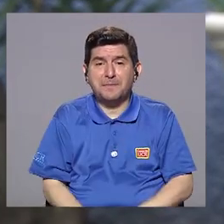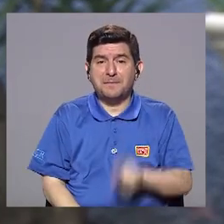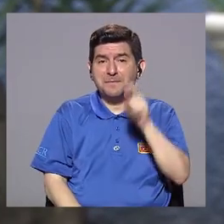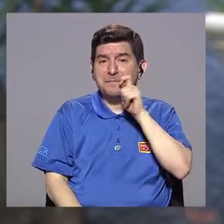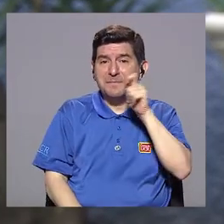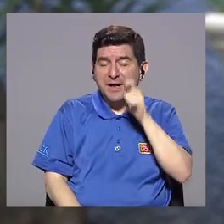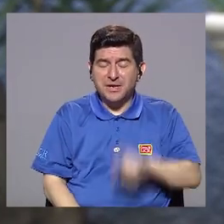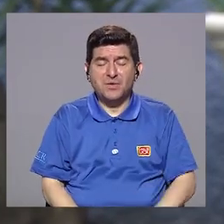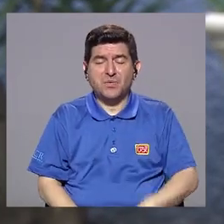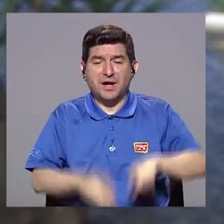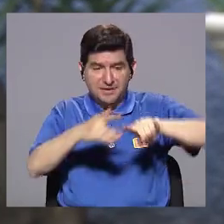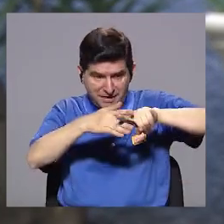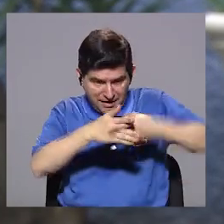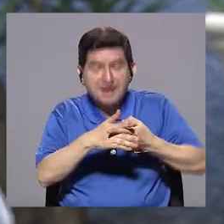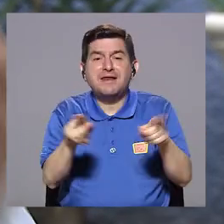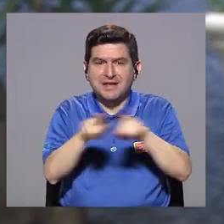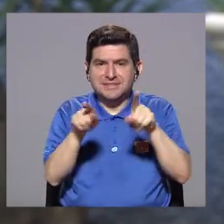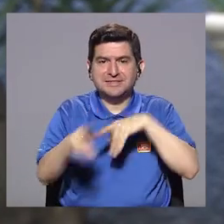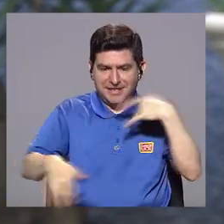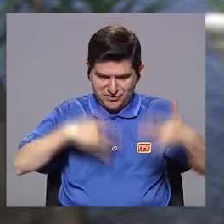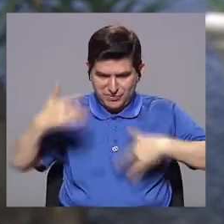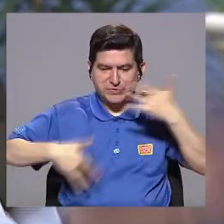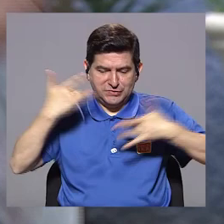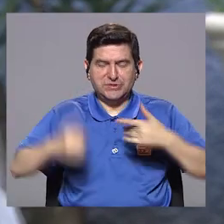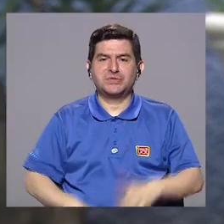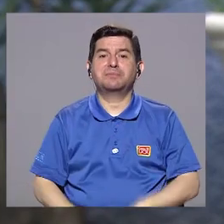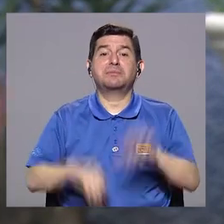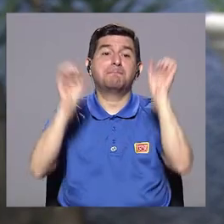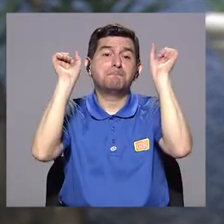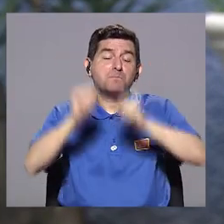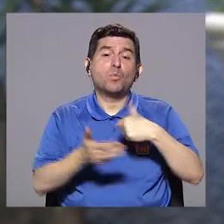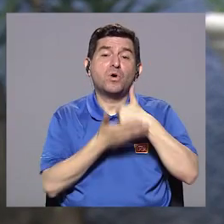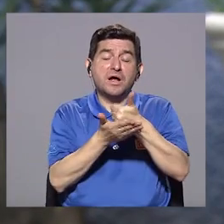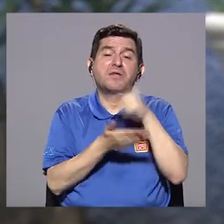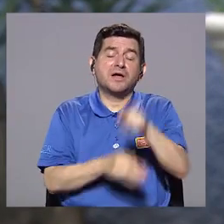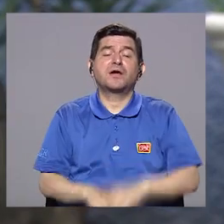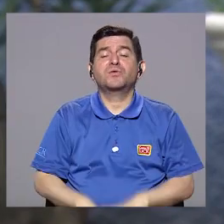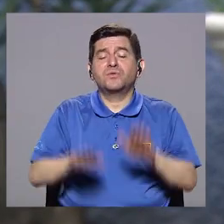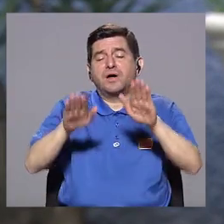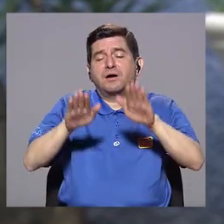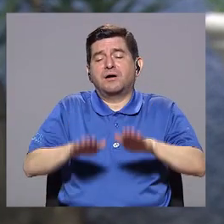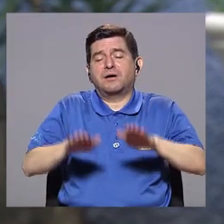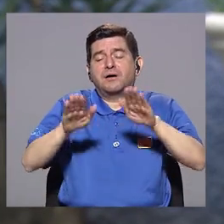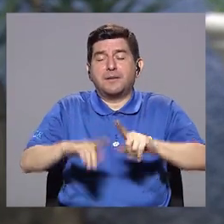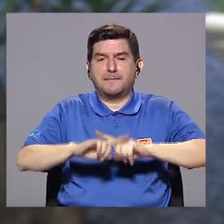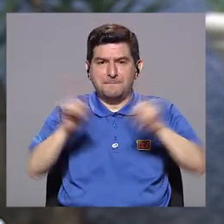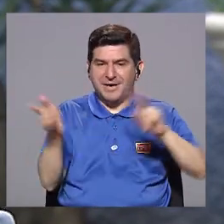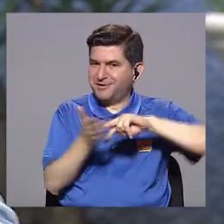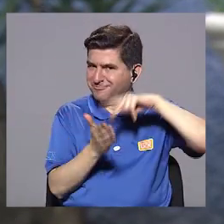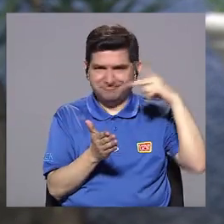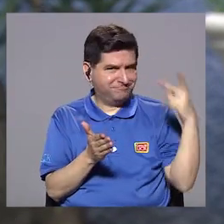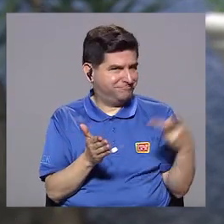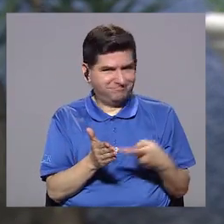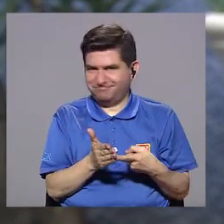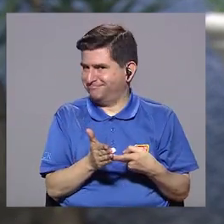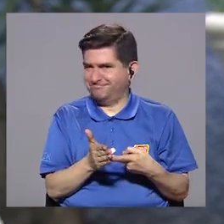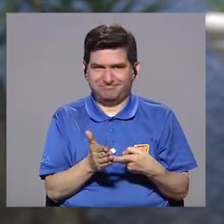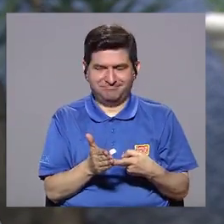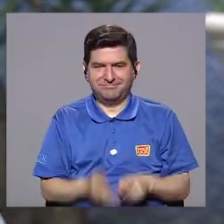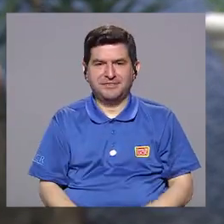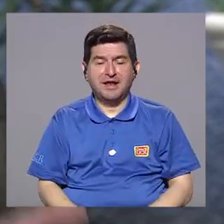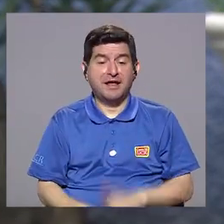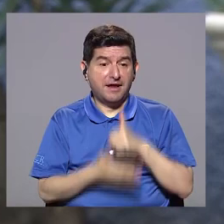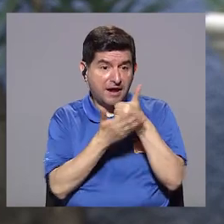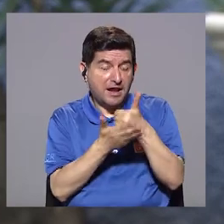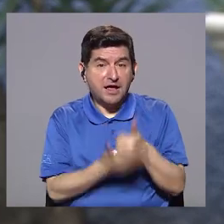la marihuana es un desencadenante, es un detonante de los síntomas. Puede ser que te ayude a relajarte, pero eso no significa que